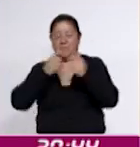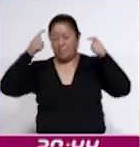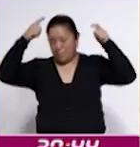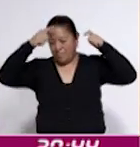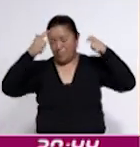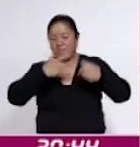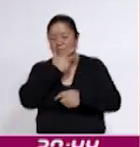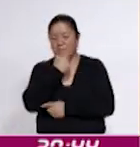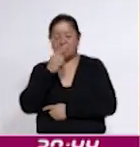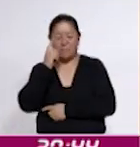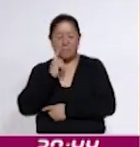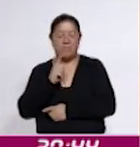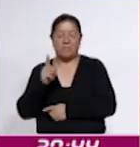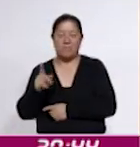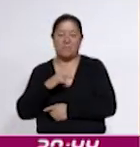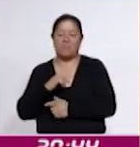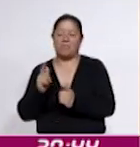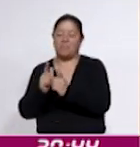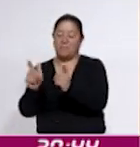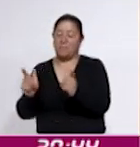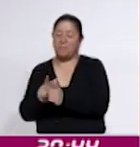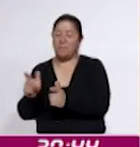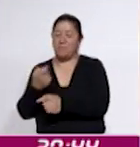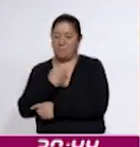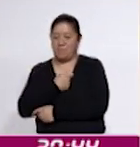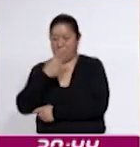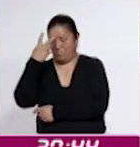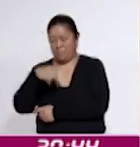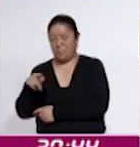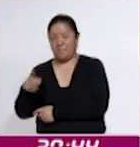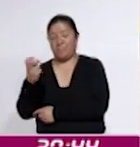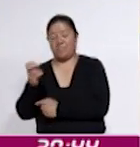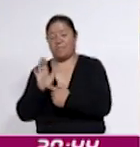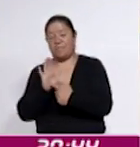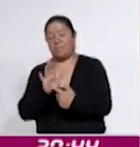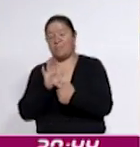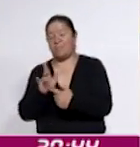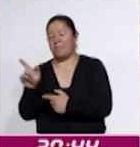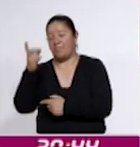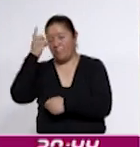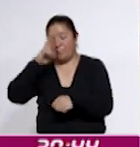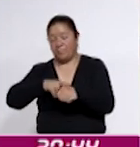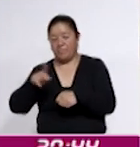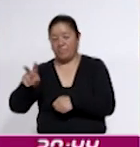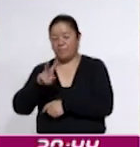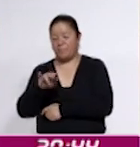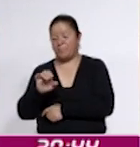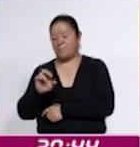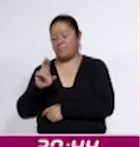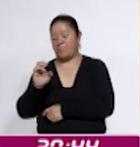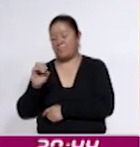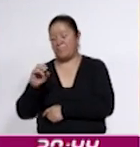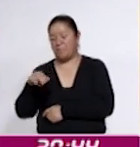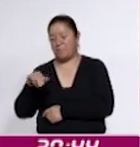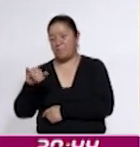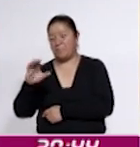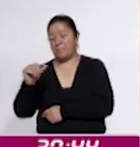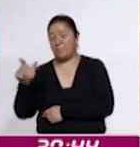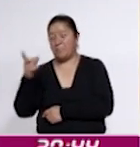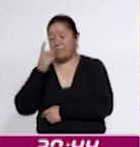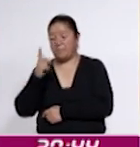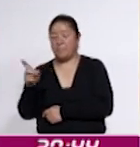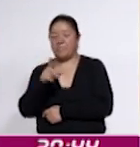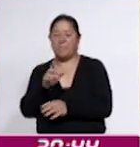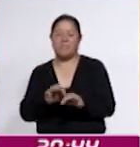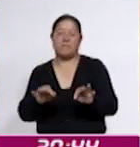organizada por el colectivo Identidad Mexicana. Esta muestra, según palabras de su directora Verónica Pérez Guerrero, busca resaltar la